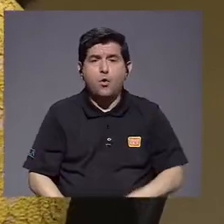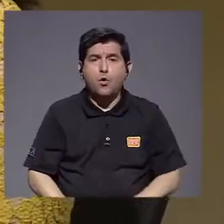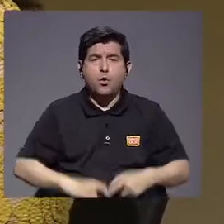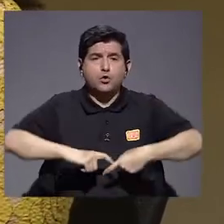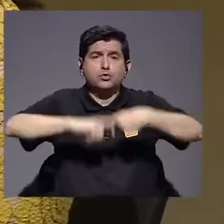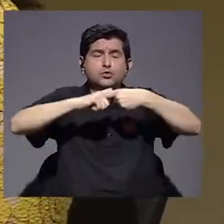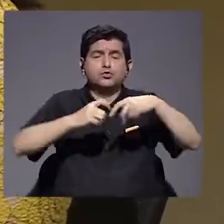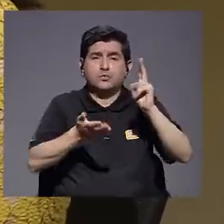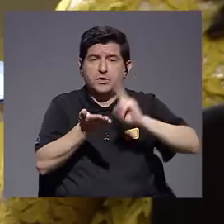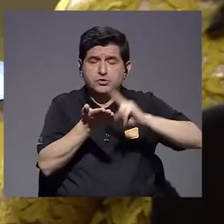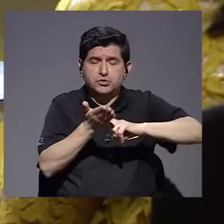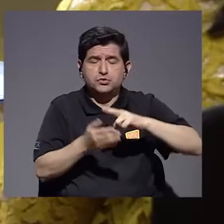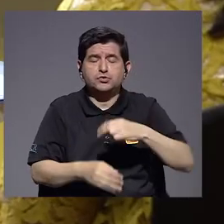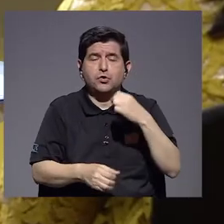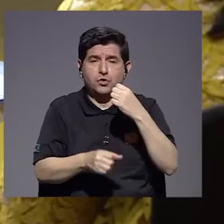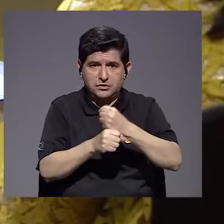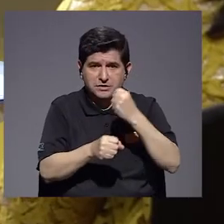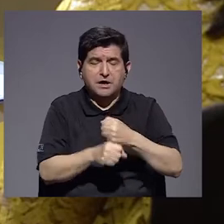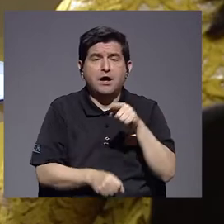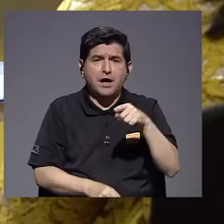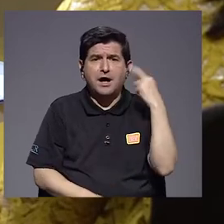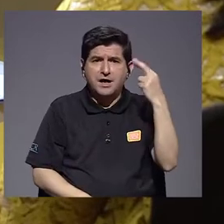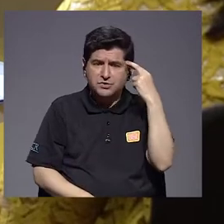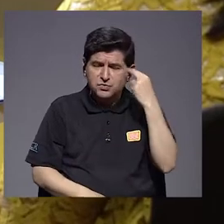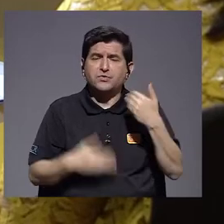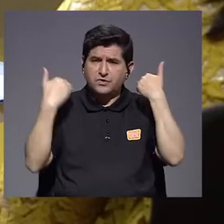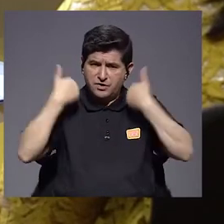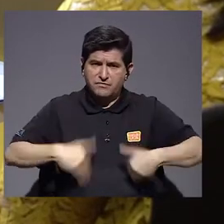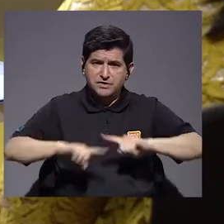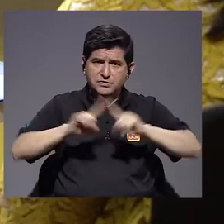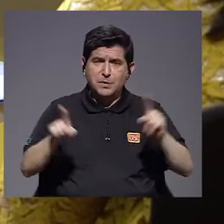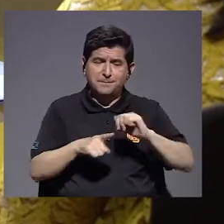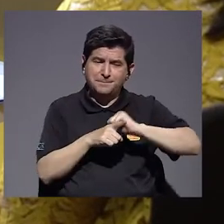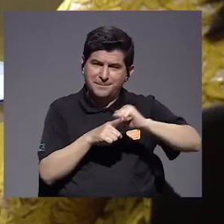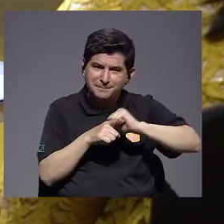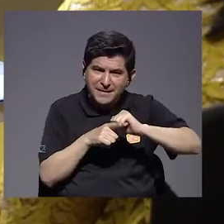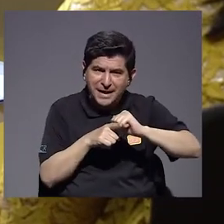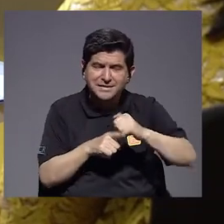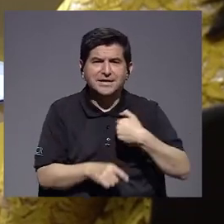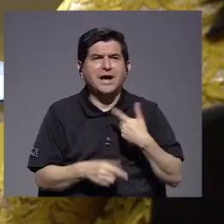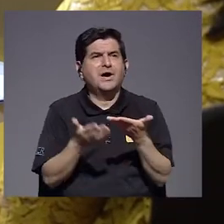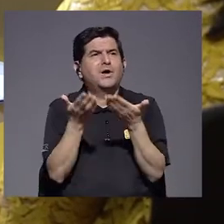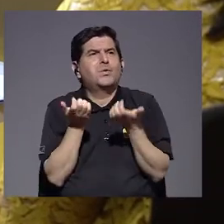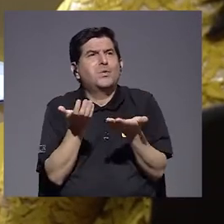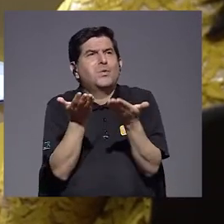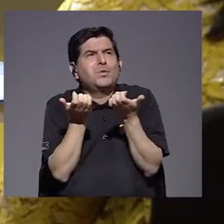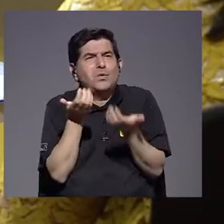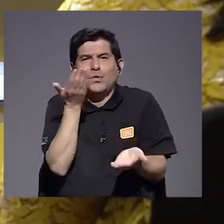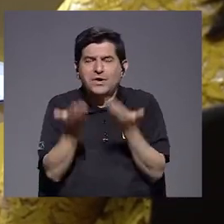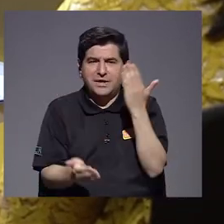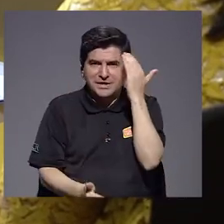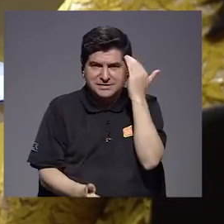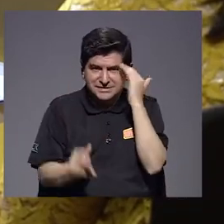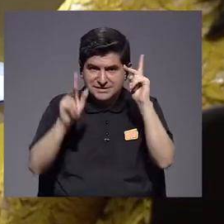su contrato de trabajo. Vea que su reflexión es muy humanista, pero en la práctica lo que uno quisiera que sepa la ciudadanía es